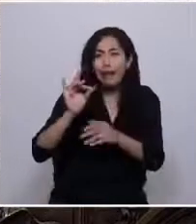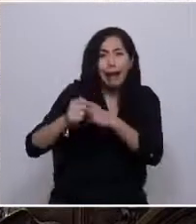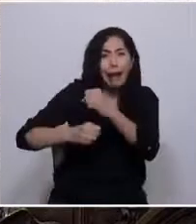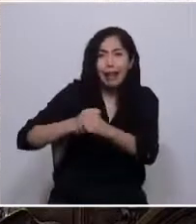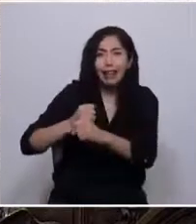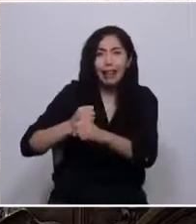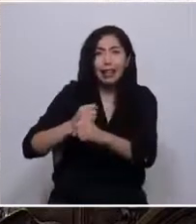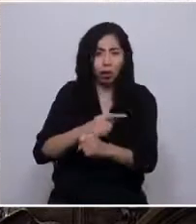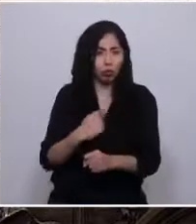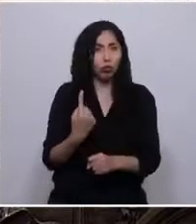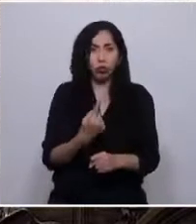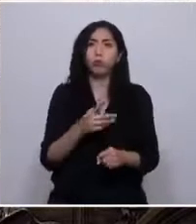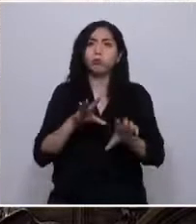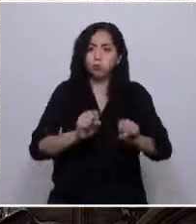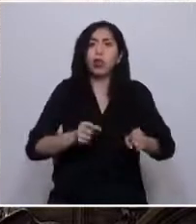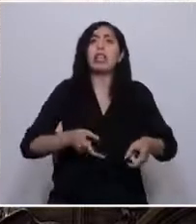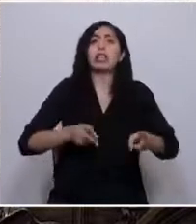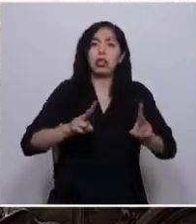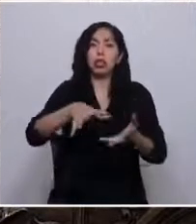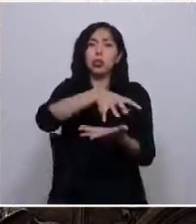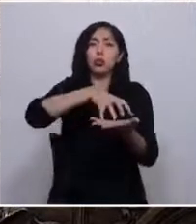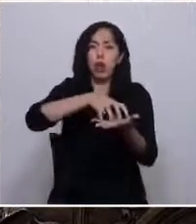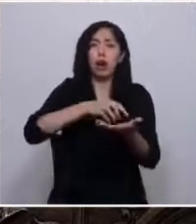derecho a la ciudad en nuestras manos.